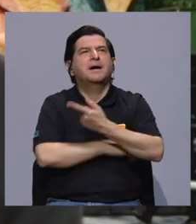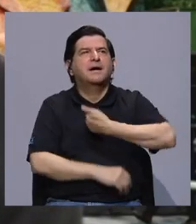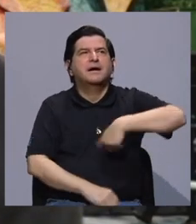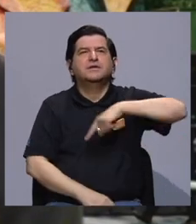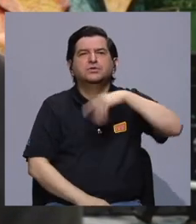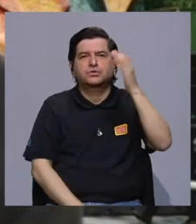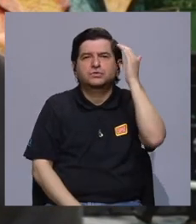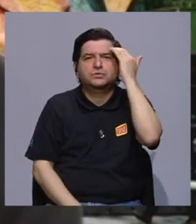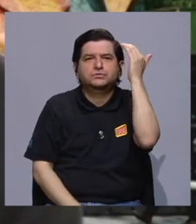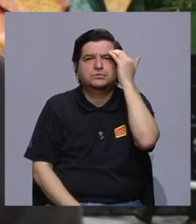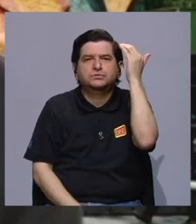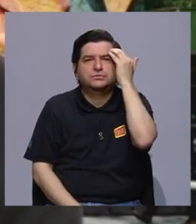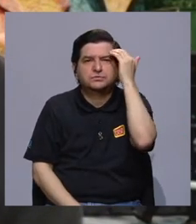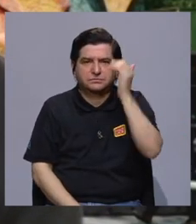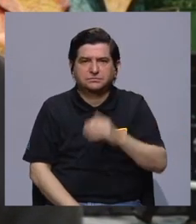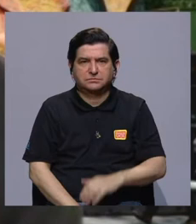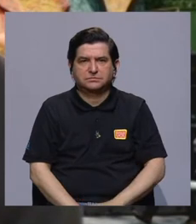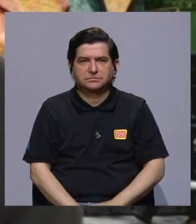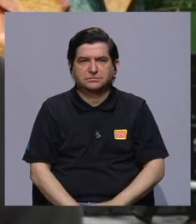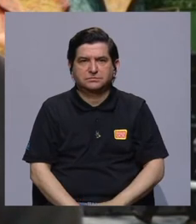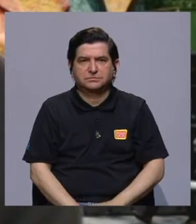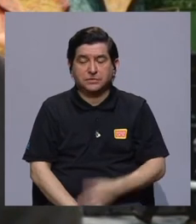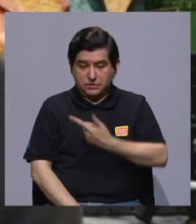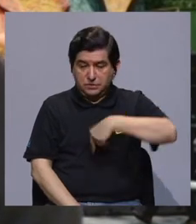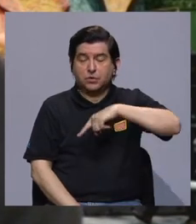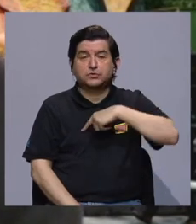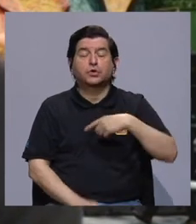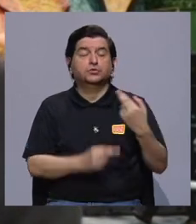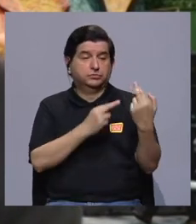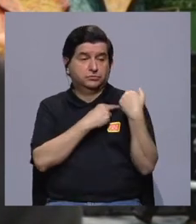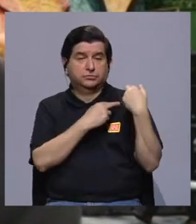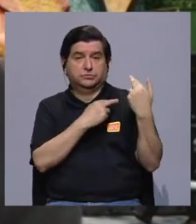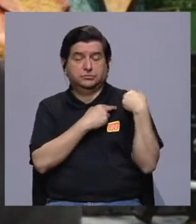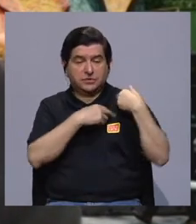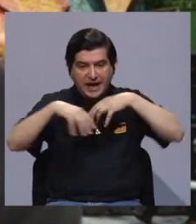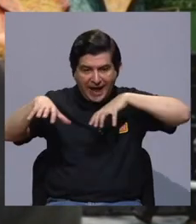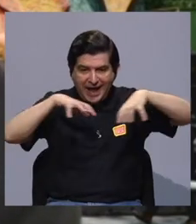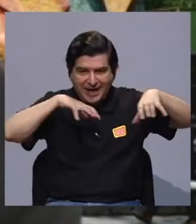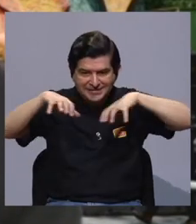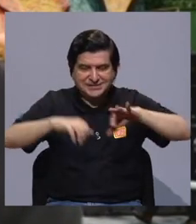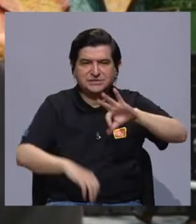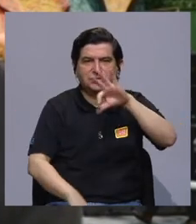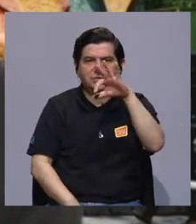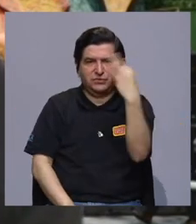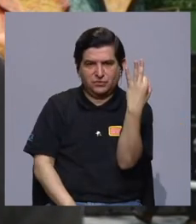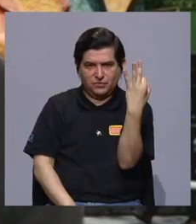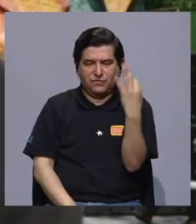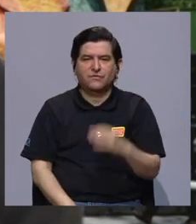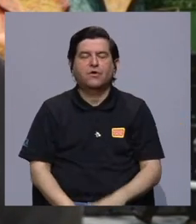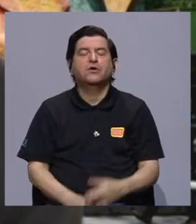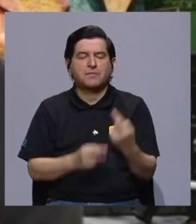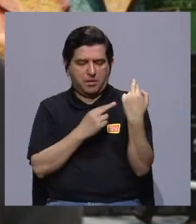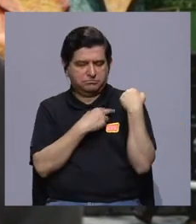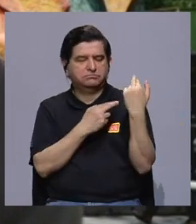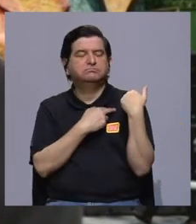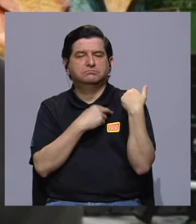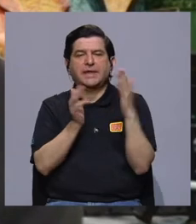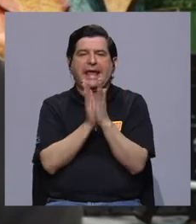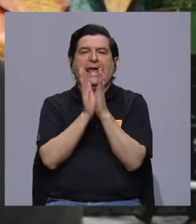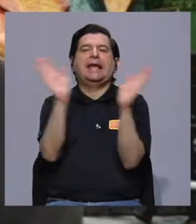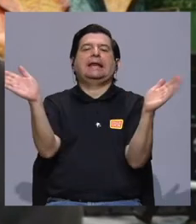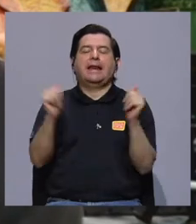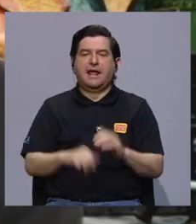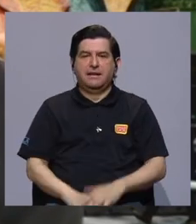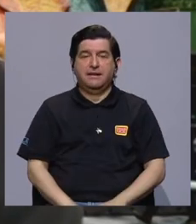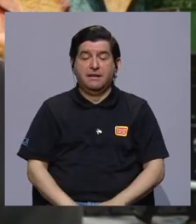donde hemos tomado conciencia, donde hemos sido responsables, hemos actuado de una manera responsable